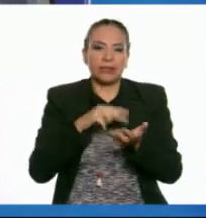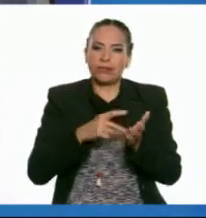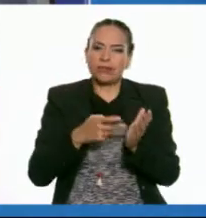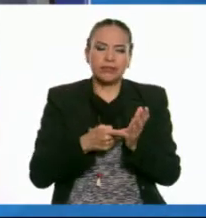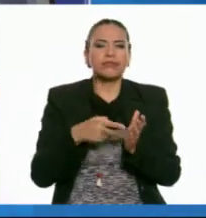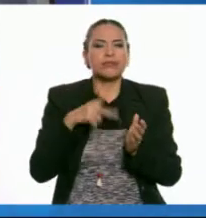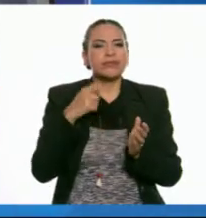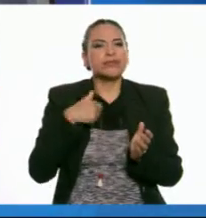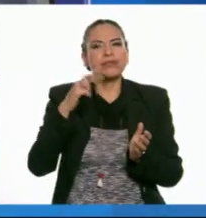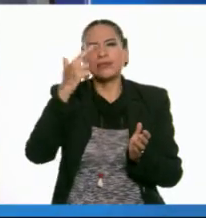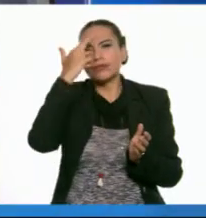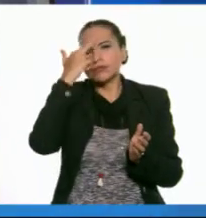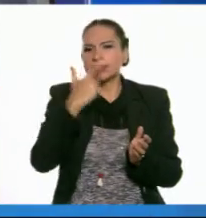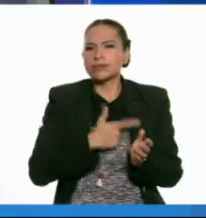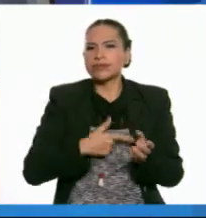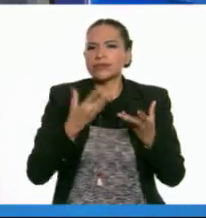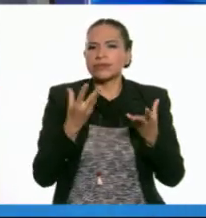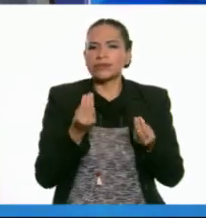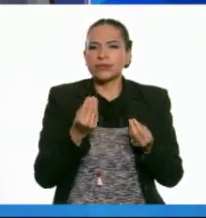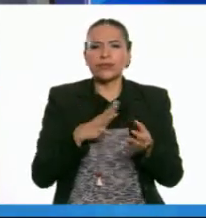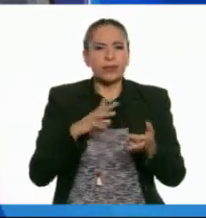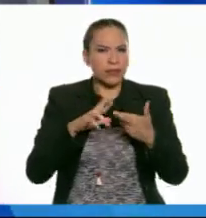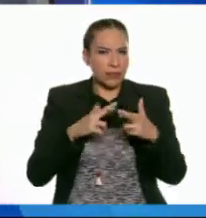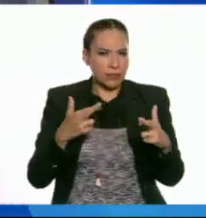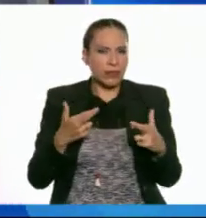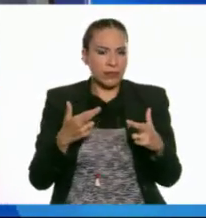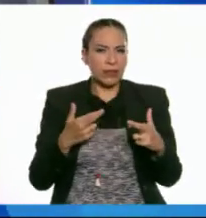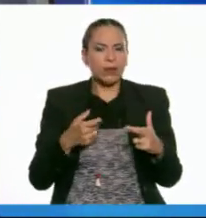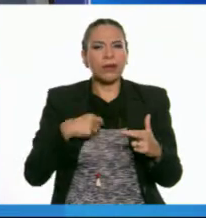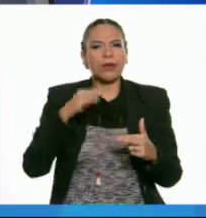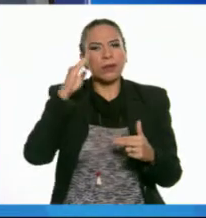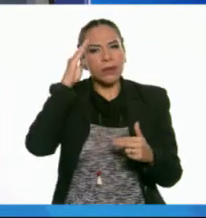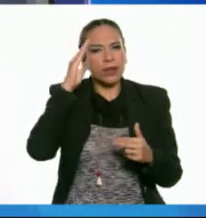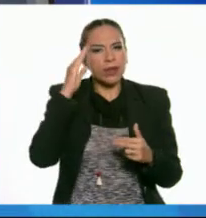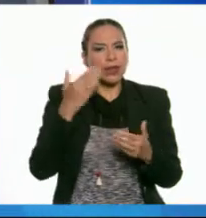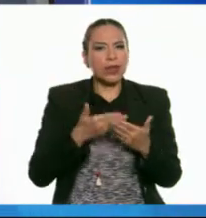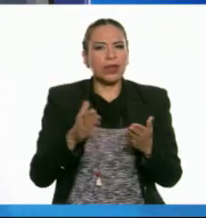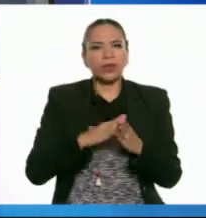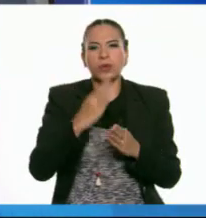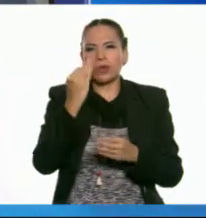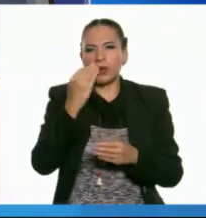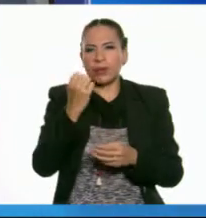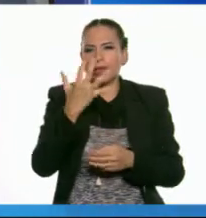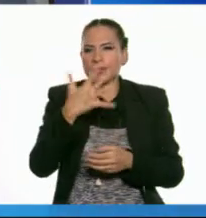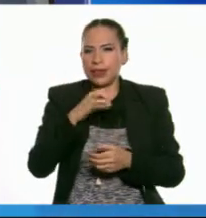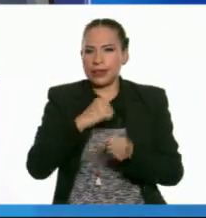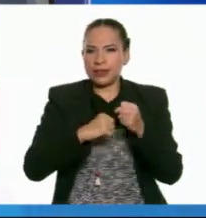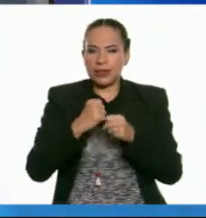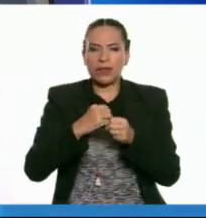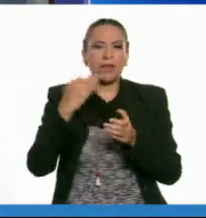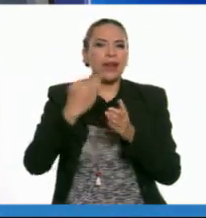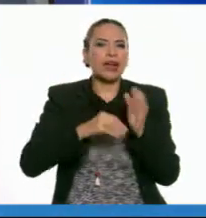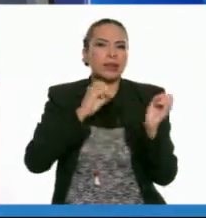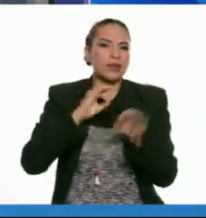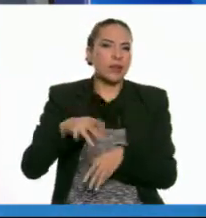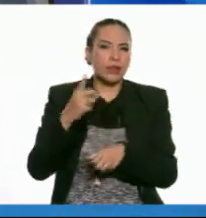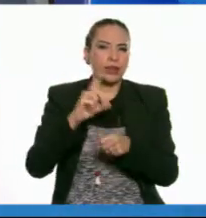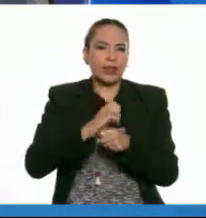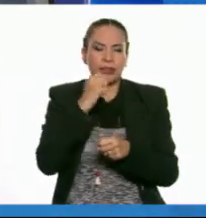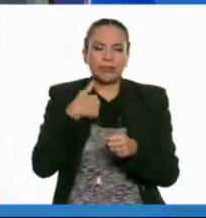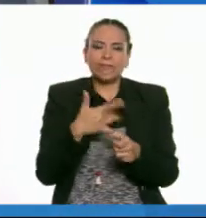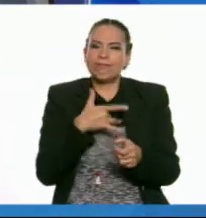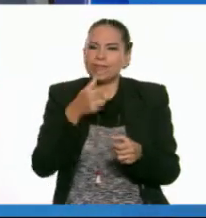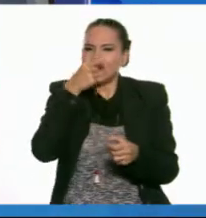Sin embargo, tengo un recuerdo que me gusta mucho y está muy relacionado. Me parece que tenía 9 o 10 años y tuve que faltar un día a la escuela porque estaba